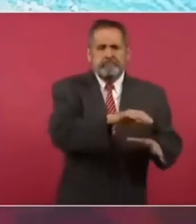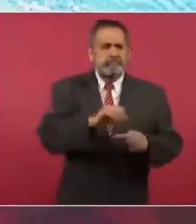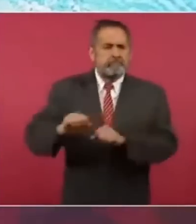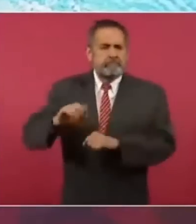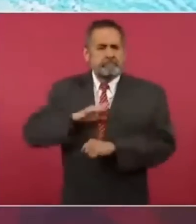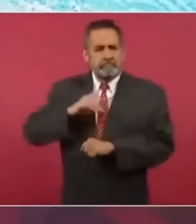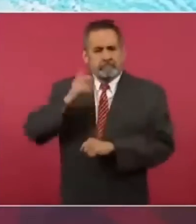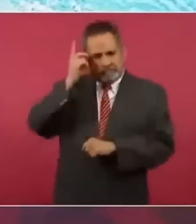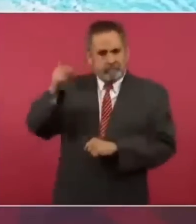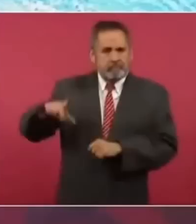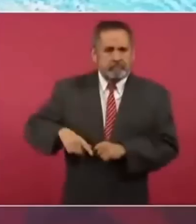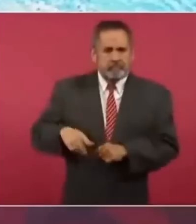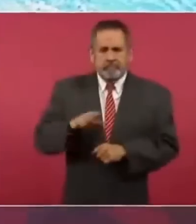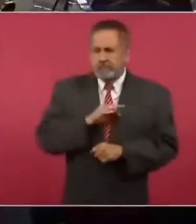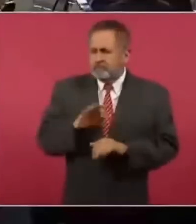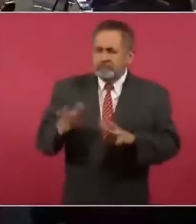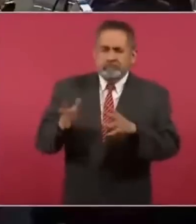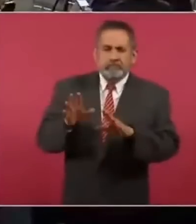pero sí como 100